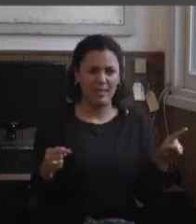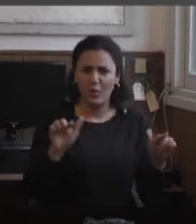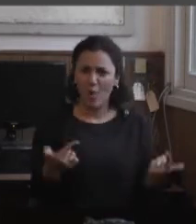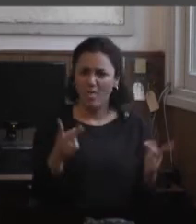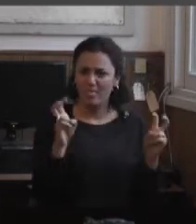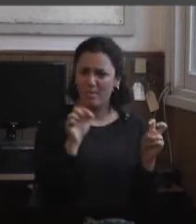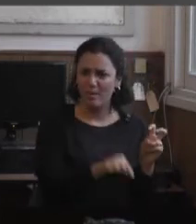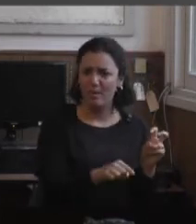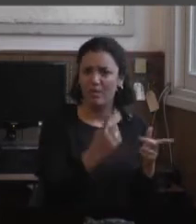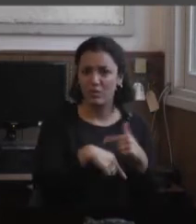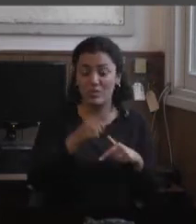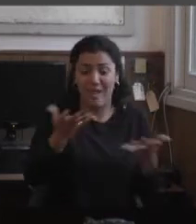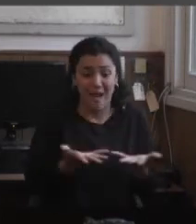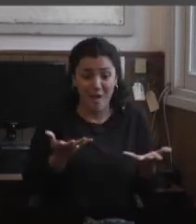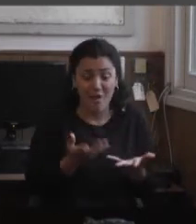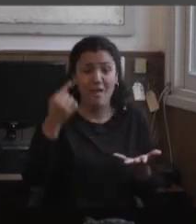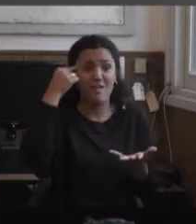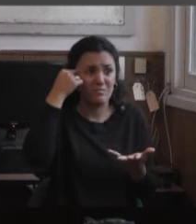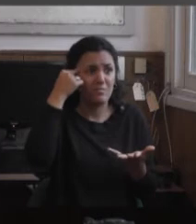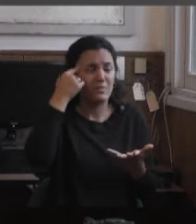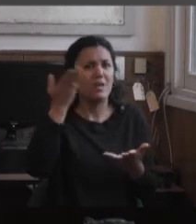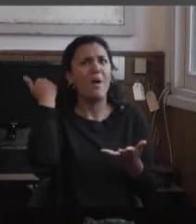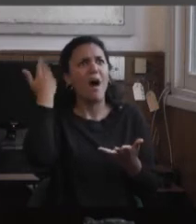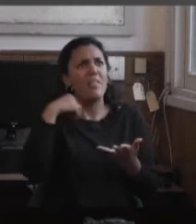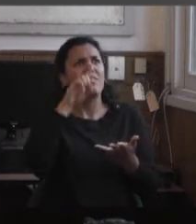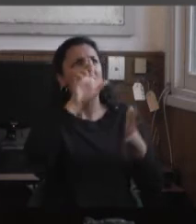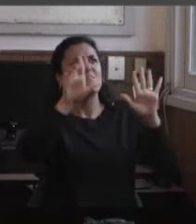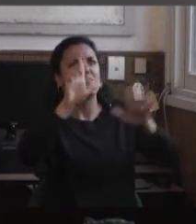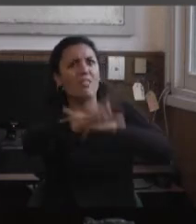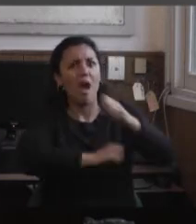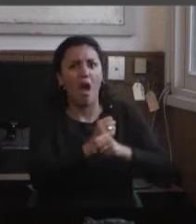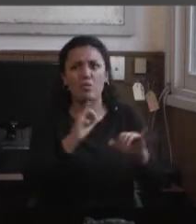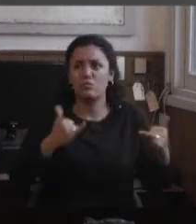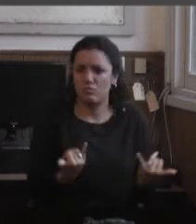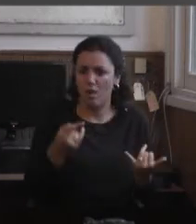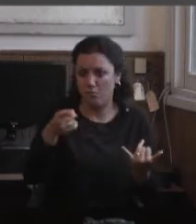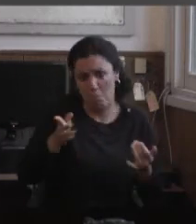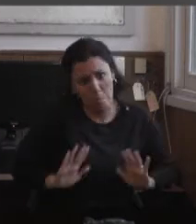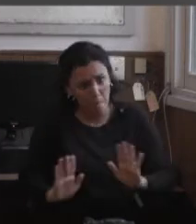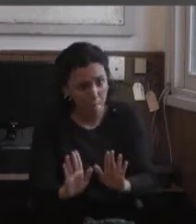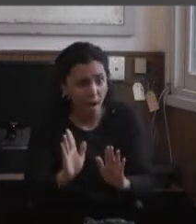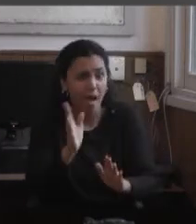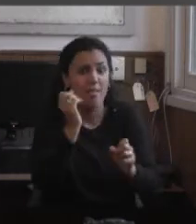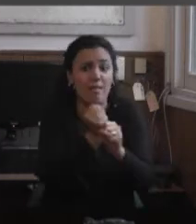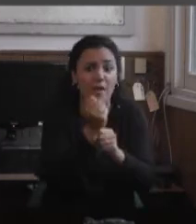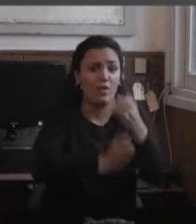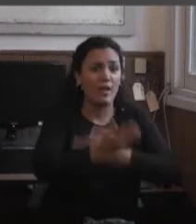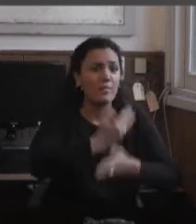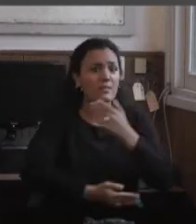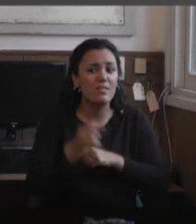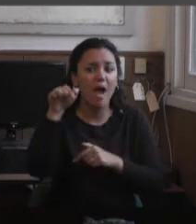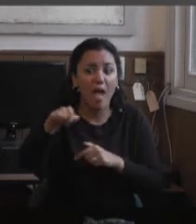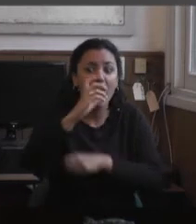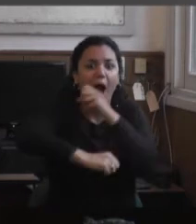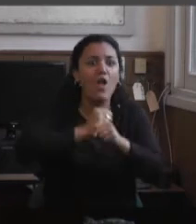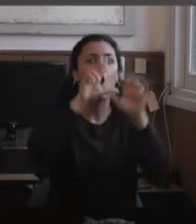Entonces digo, ver, hoy a la distancia pensar que a los 17 años era... Bueno, en la universidad te deben formar para trabajar con la discapacidad en los años 80. Entonces, esa